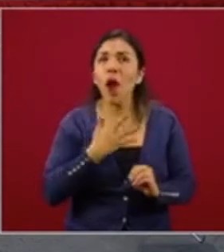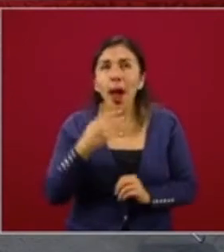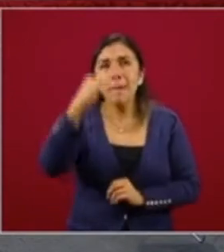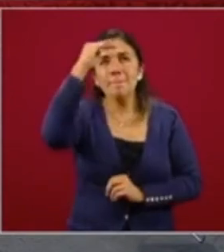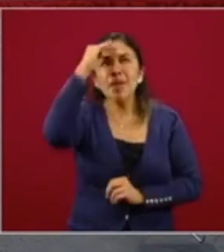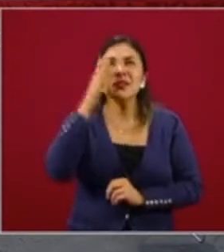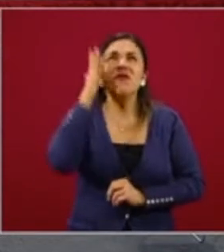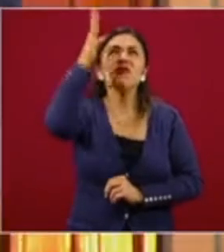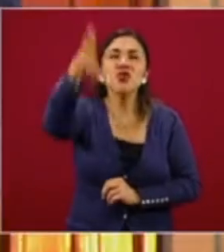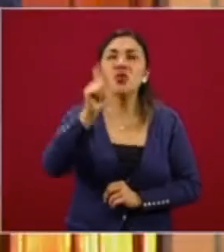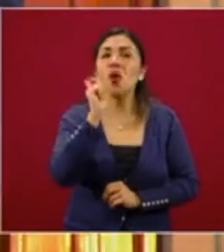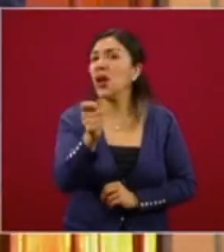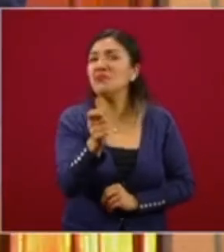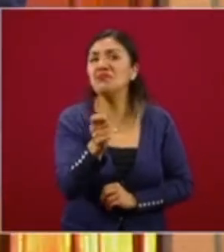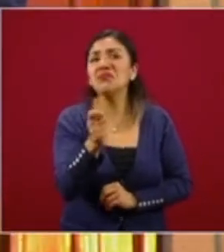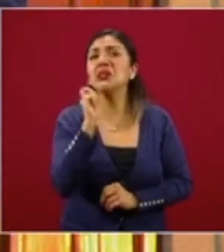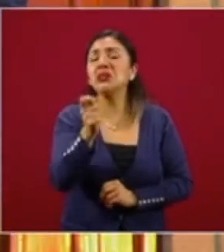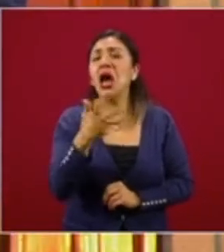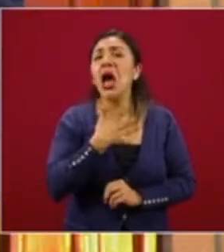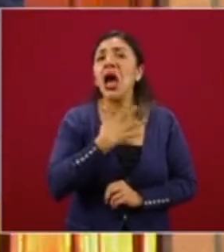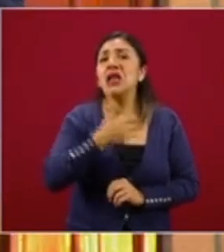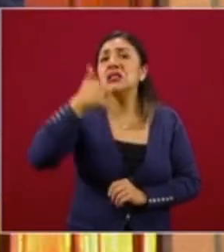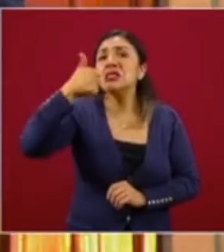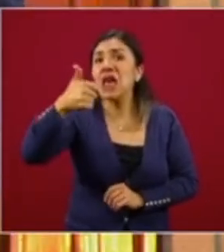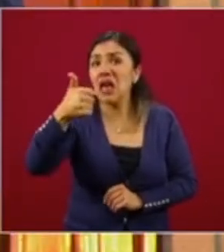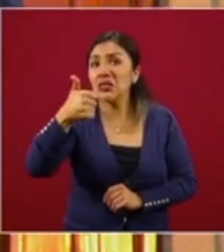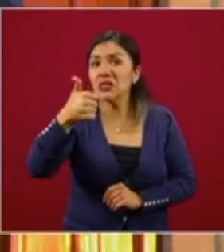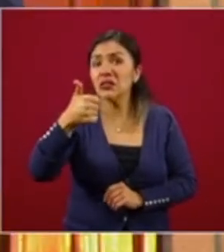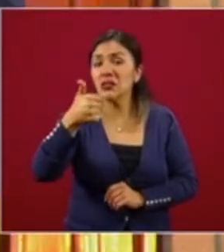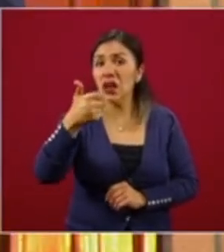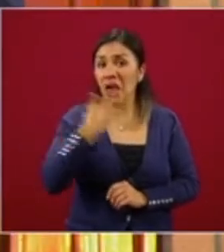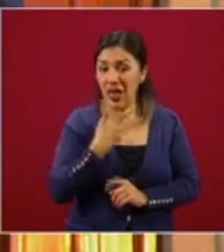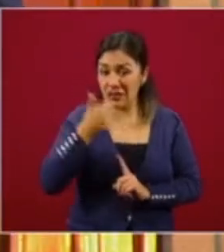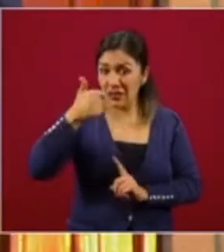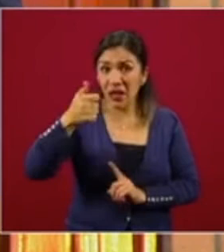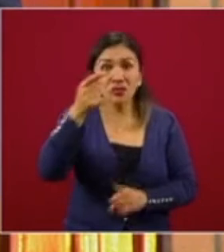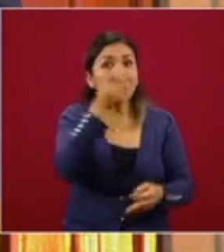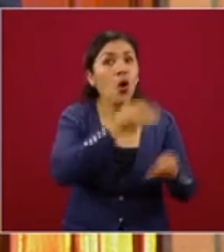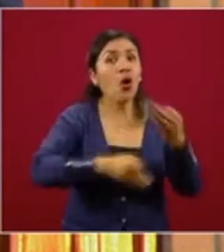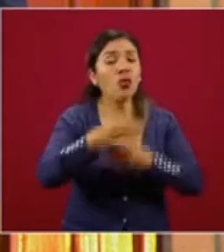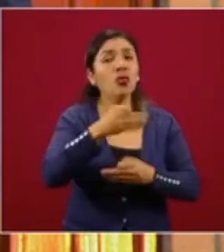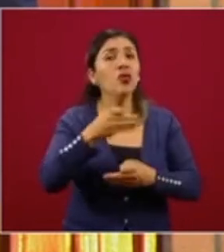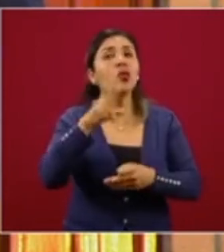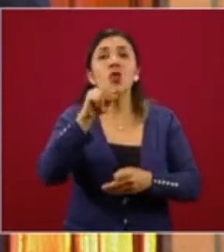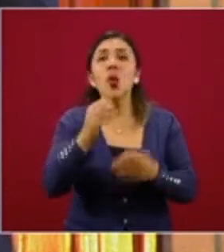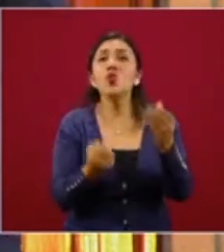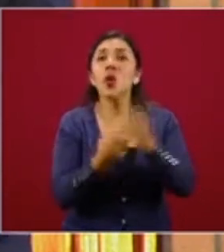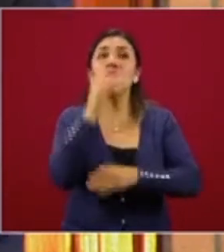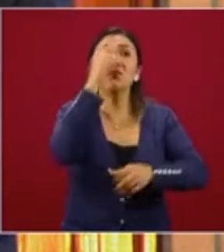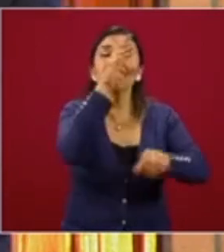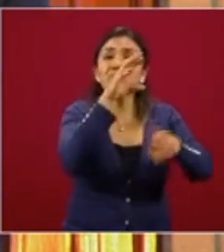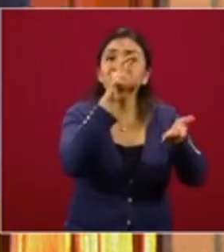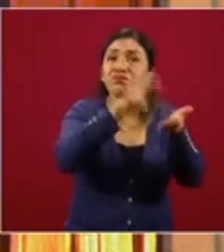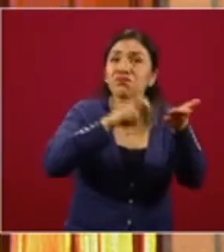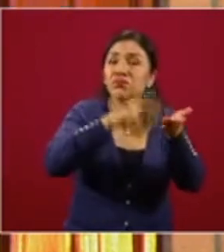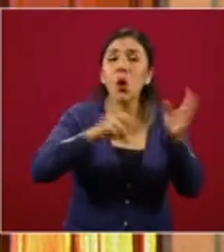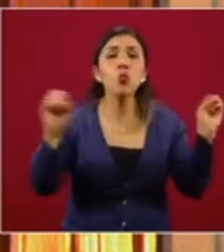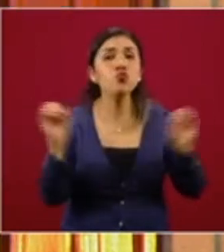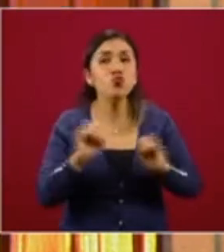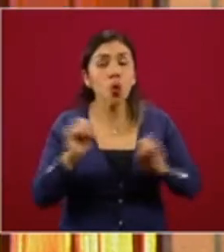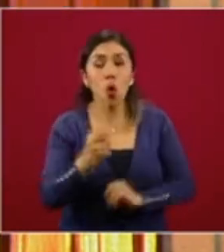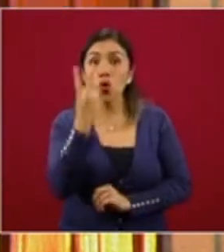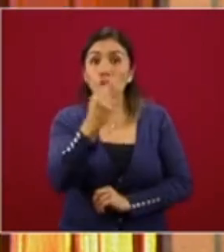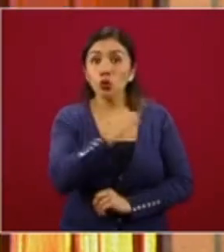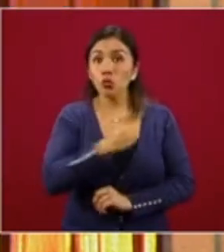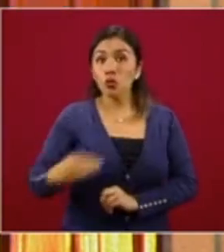desarrollo urbano. Solamente hay seis, de los ocho hay seis, los seis están desactualizados y hay dos municipios que nunca han